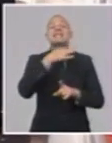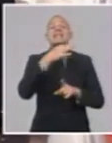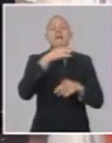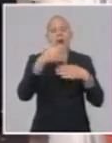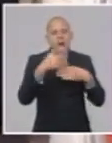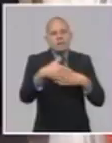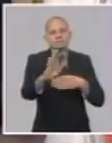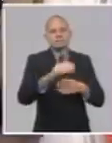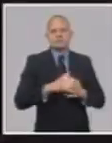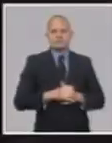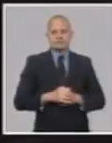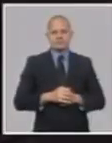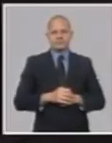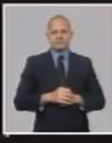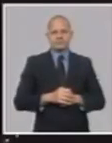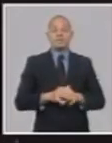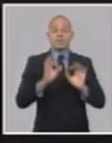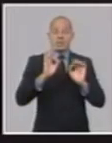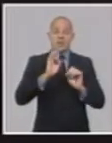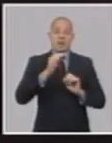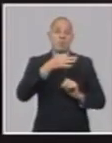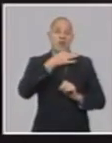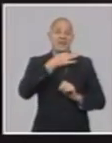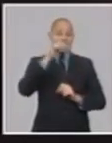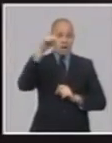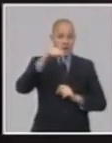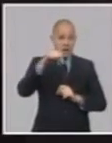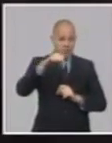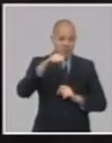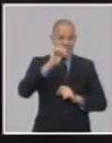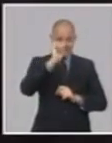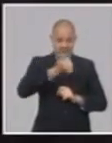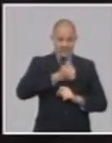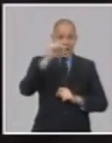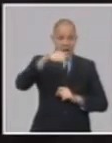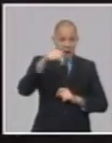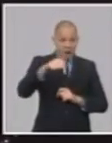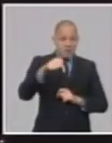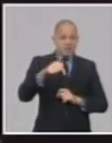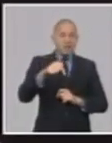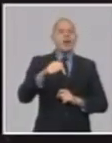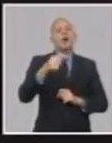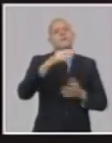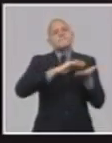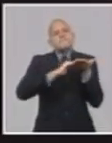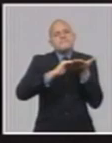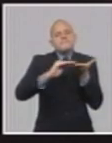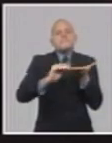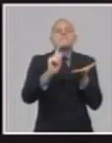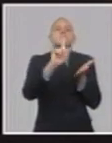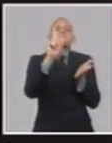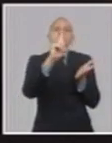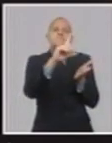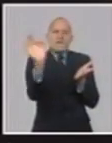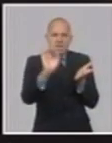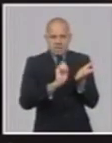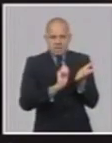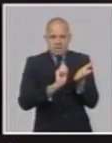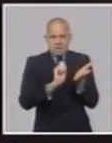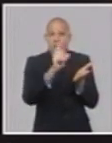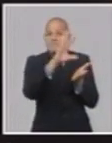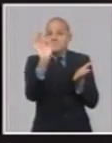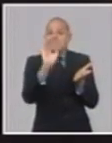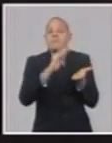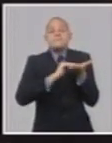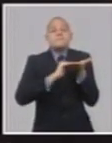Es decir, salario, su salario, menos mil pesos, menos mil pesos. Ajá, su salario incrementado. Menos mil pesos. Pero lo que hayan cobrado, bueno, los mil pesos los que